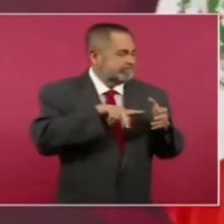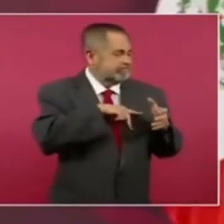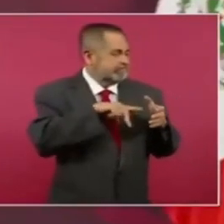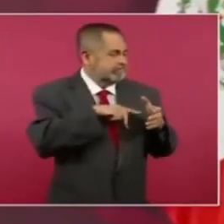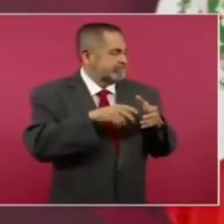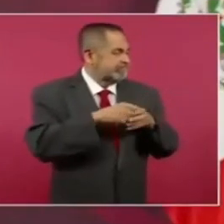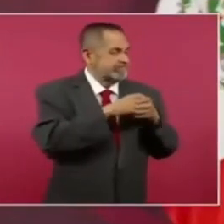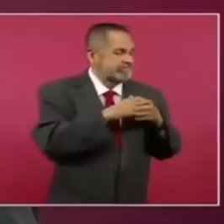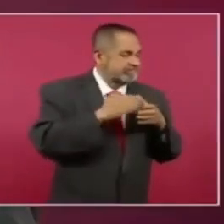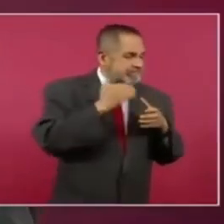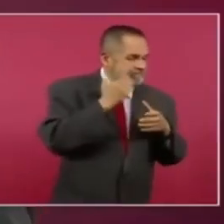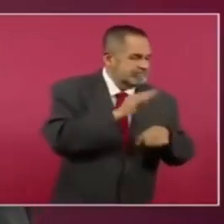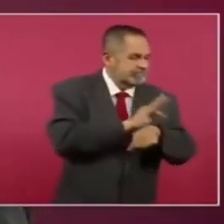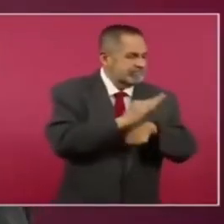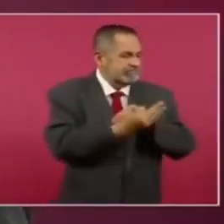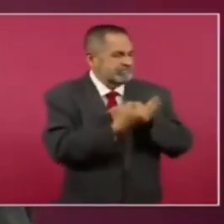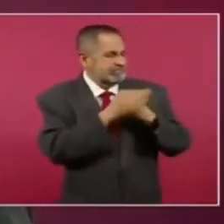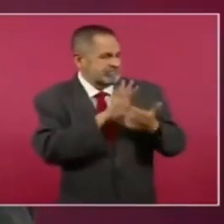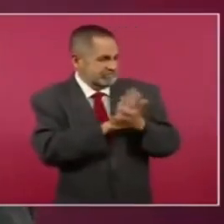de cohecho.